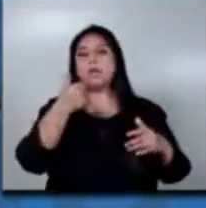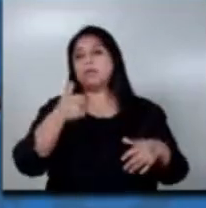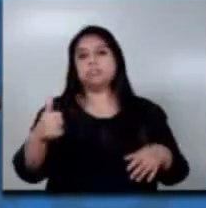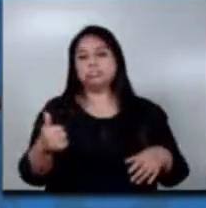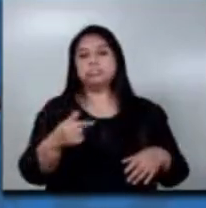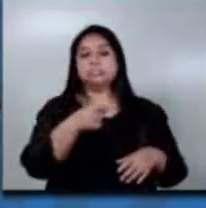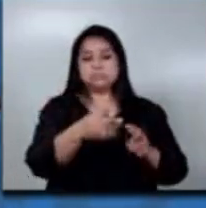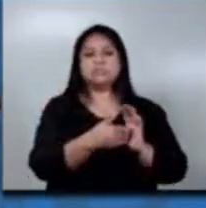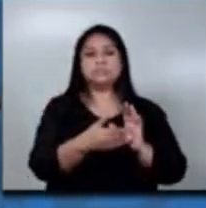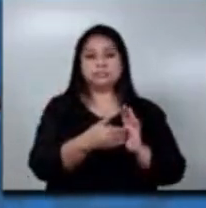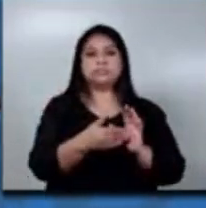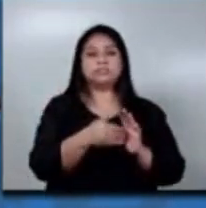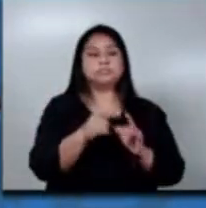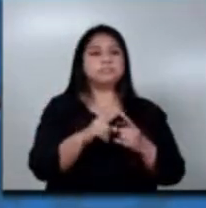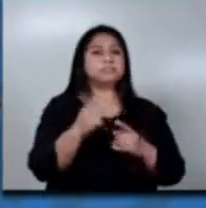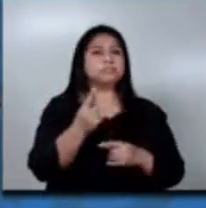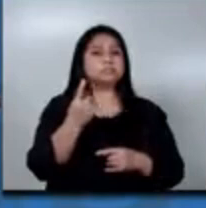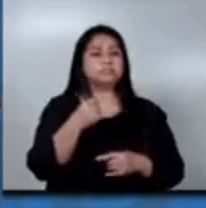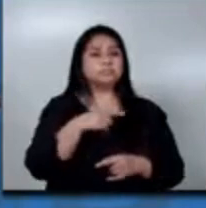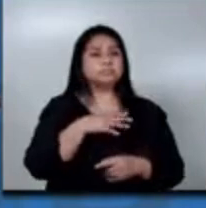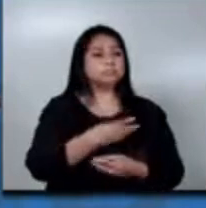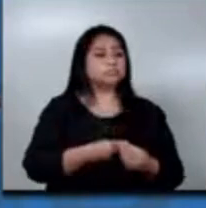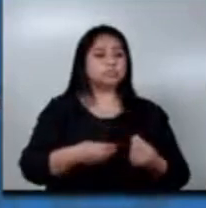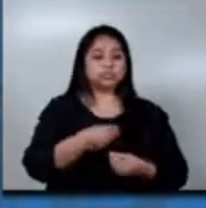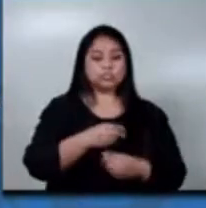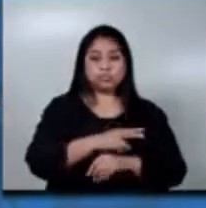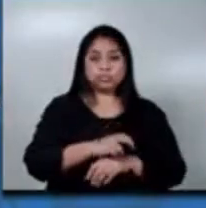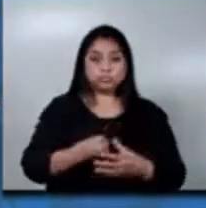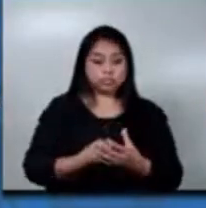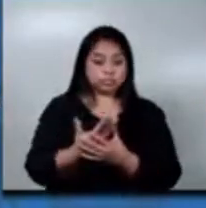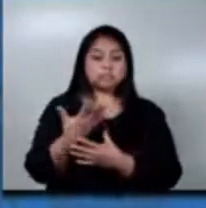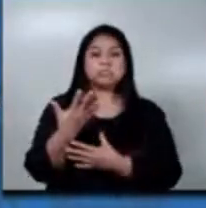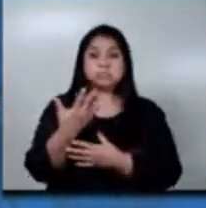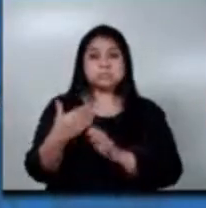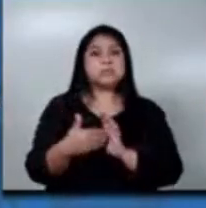principalmente la producción de sus cultivos y pueda afectar sus cosechas. Entonces,